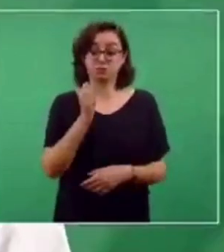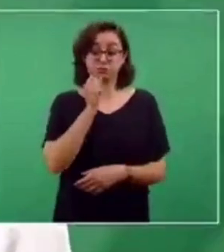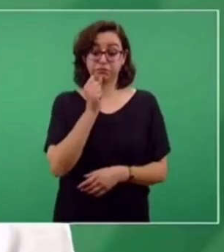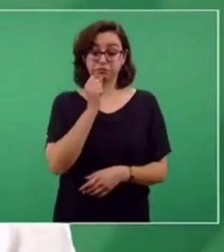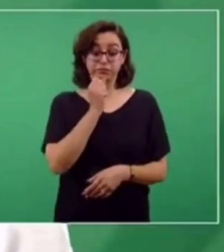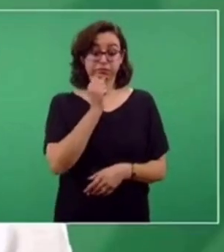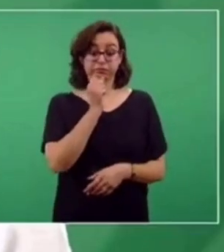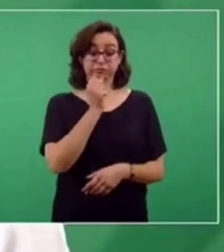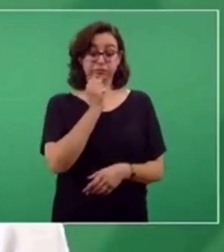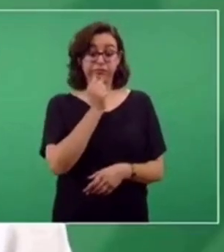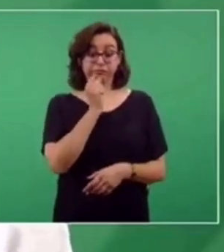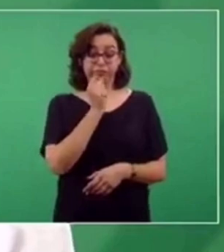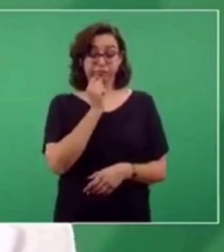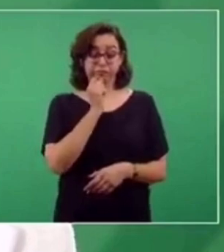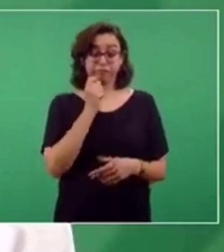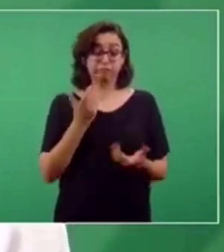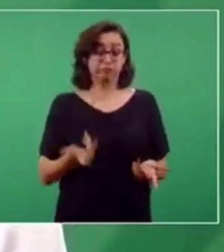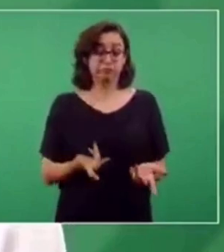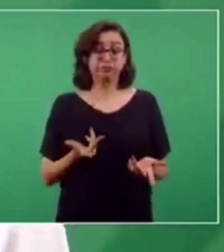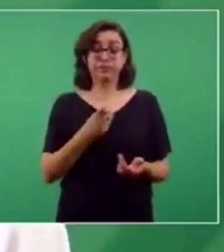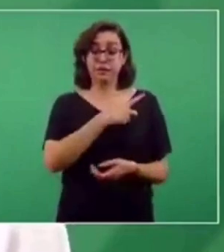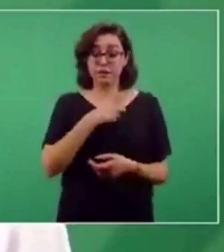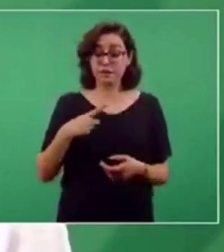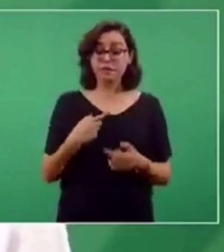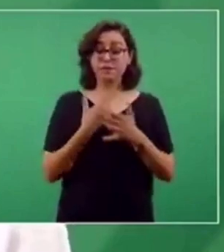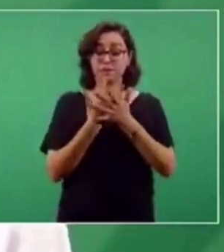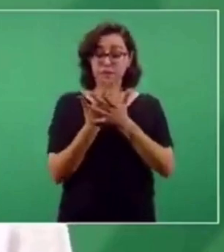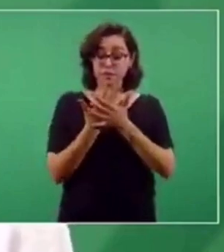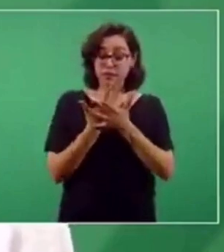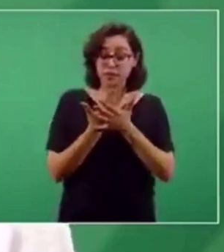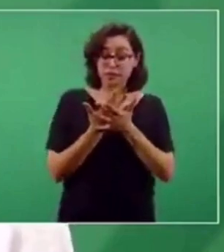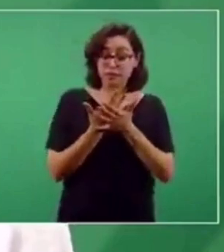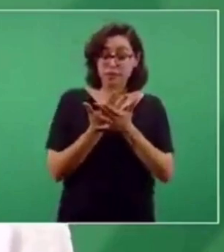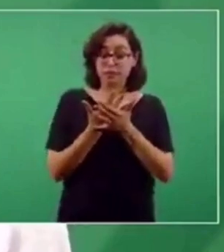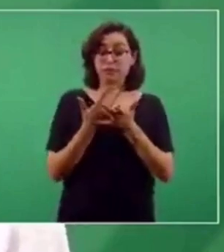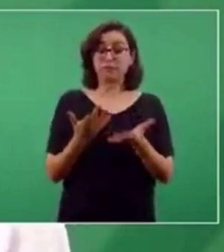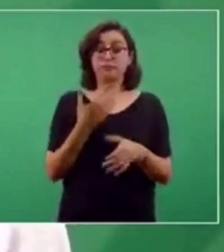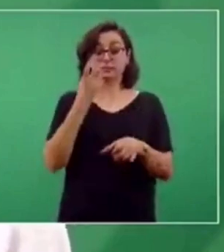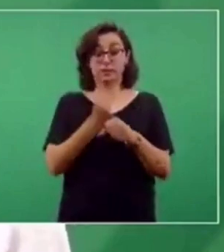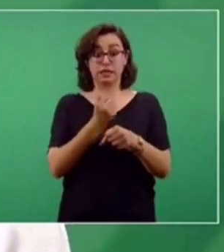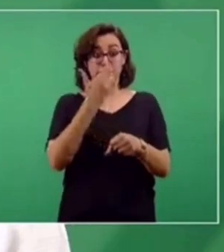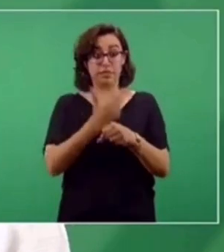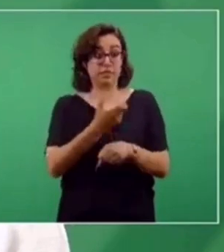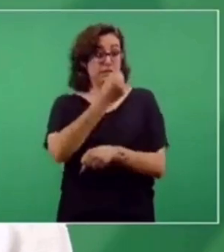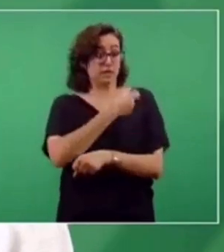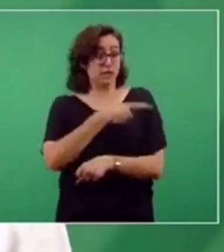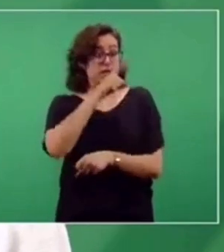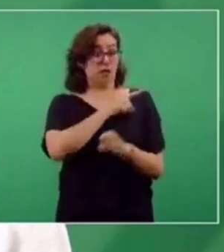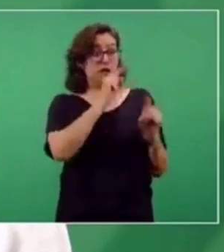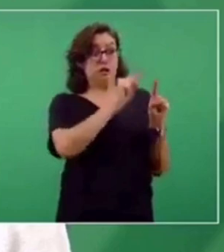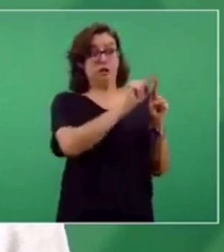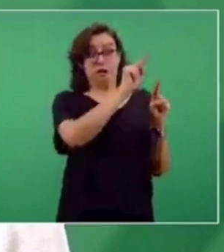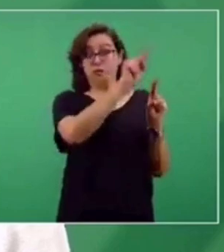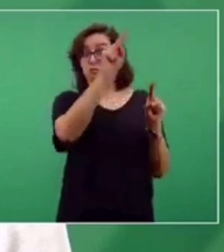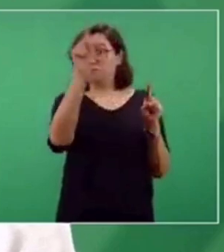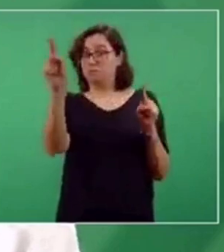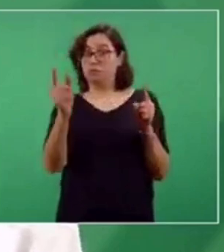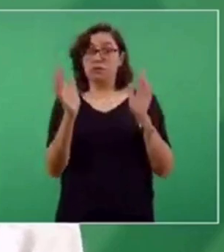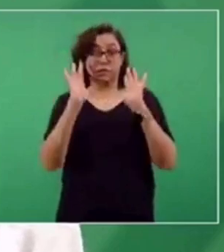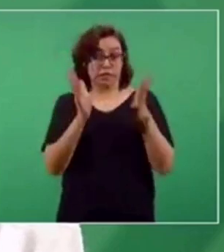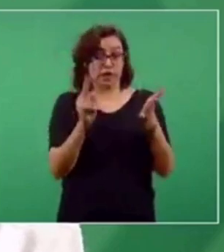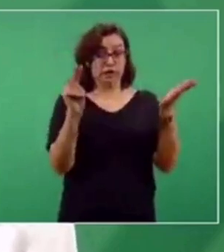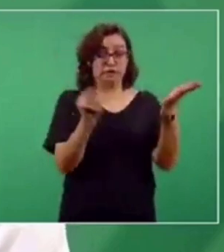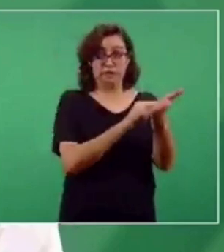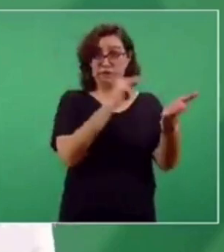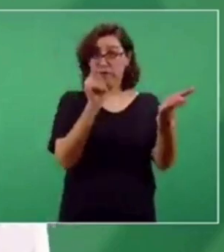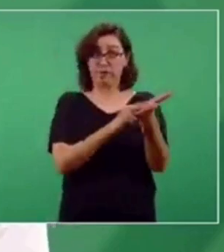avalada, validada, firmada por las y los secretarios de Salud de las entidades federativas, vamos